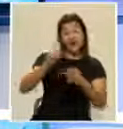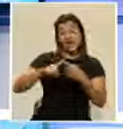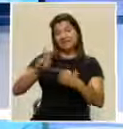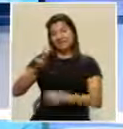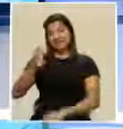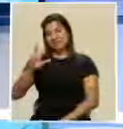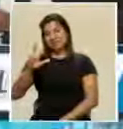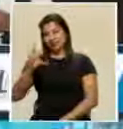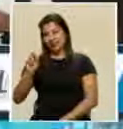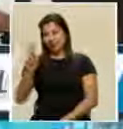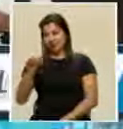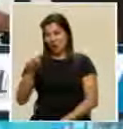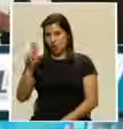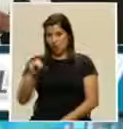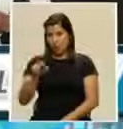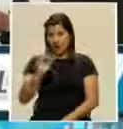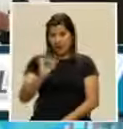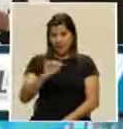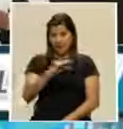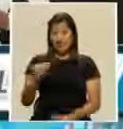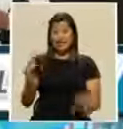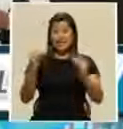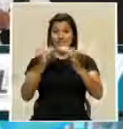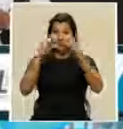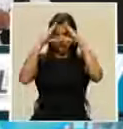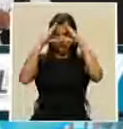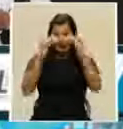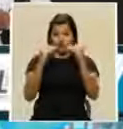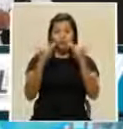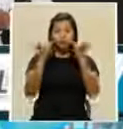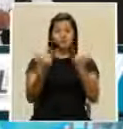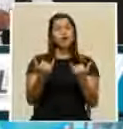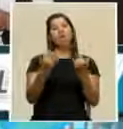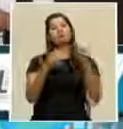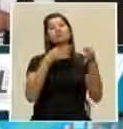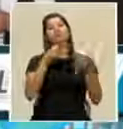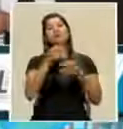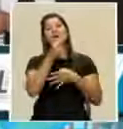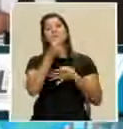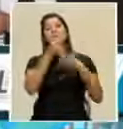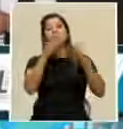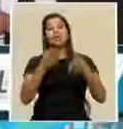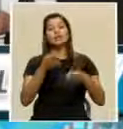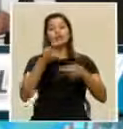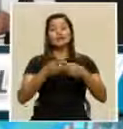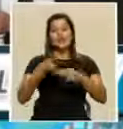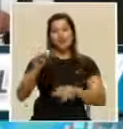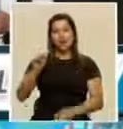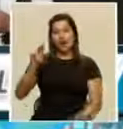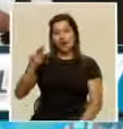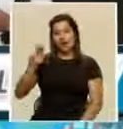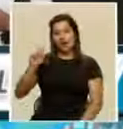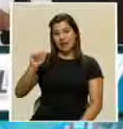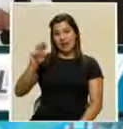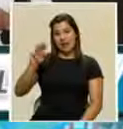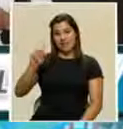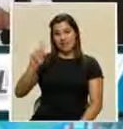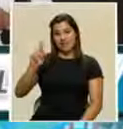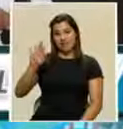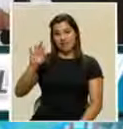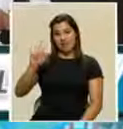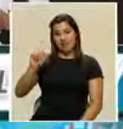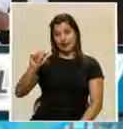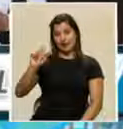colones. Estas y otras informaciones no las desarrolla la periodista Ana Marta Arce. Buenas noches,